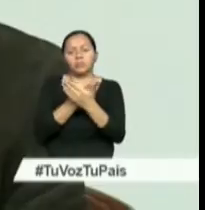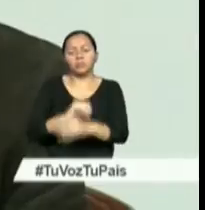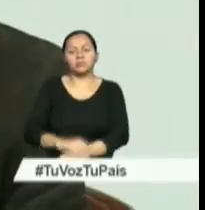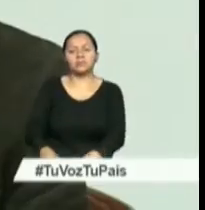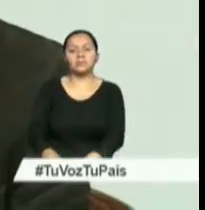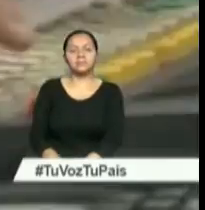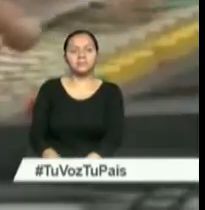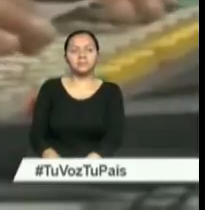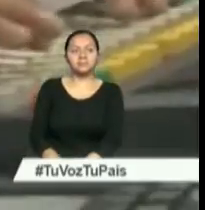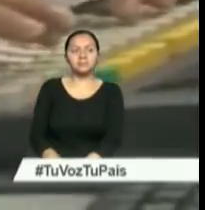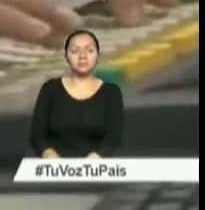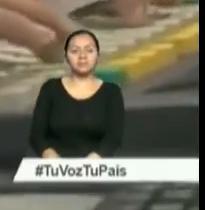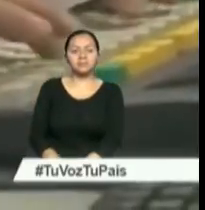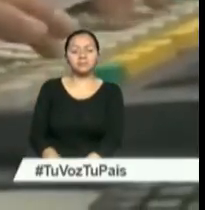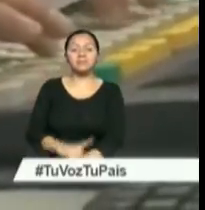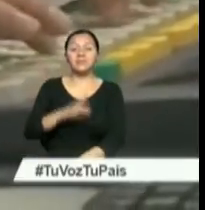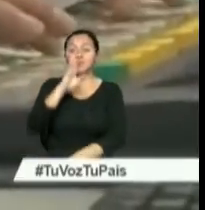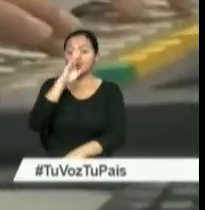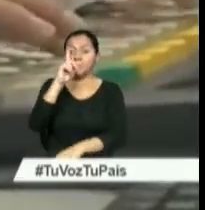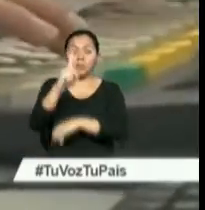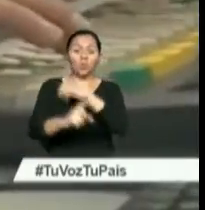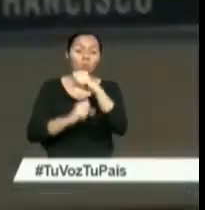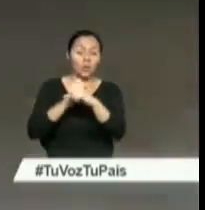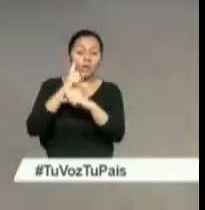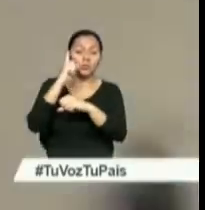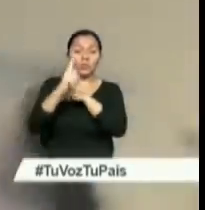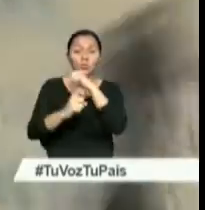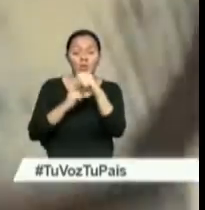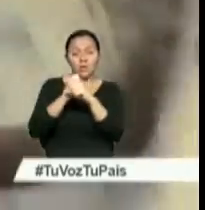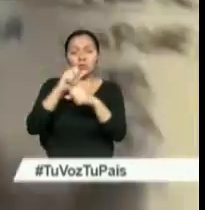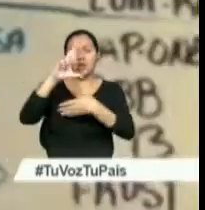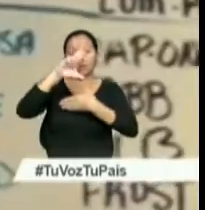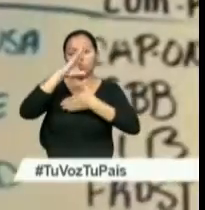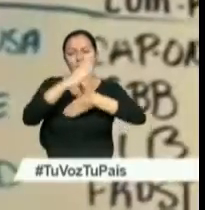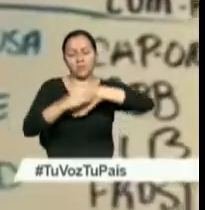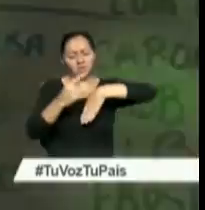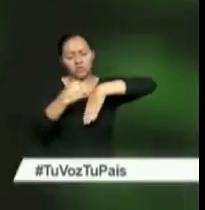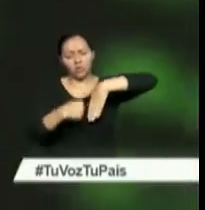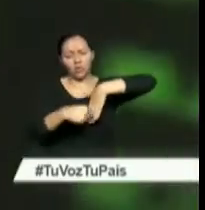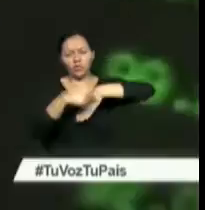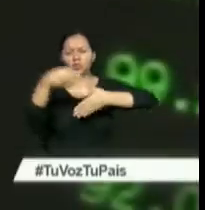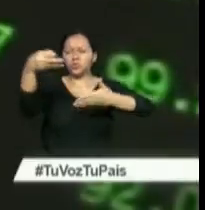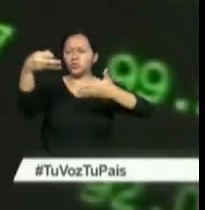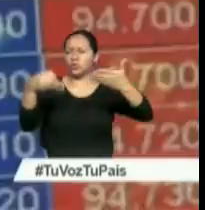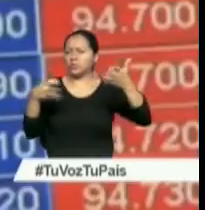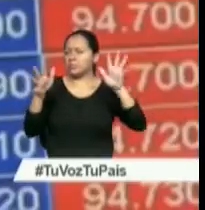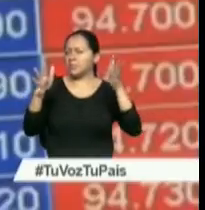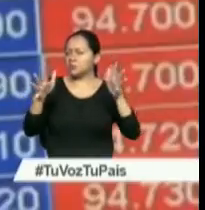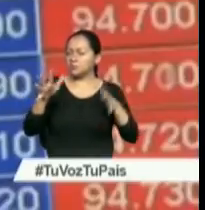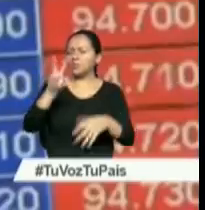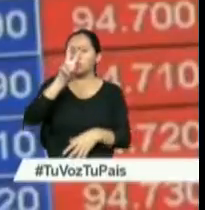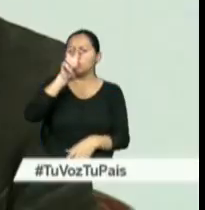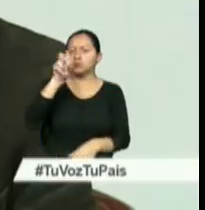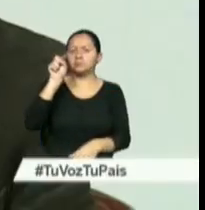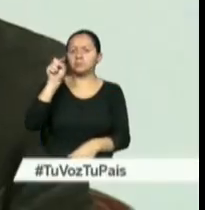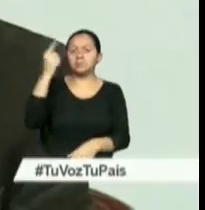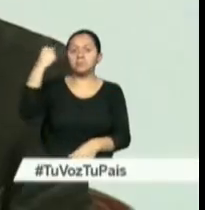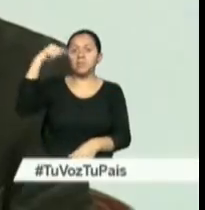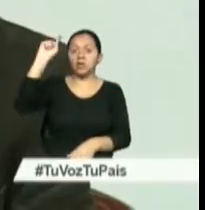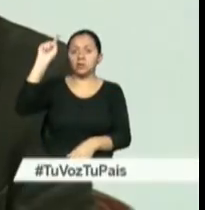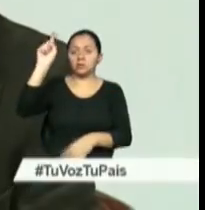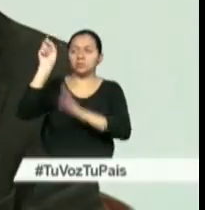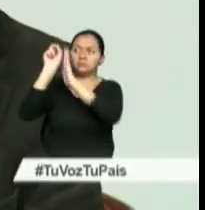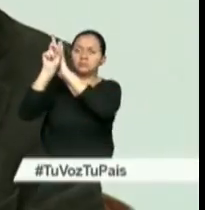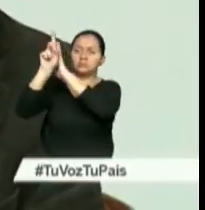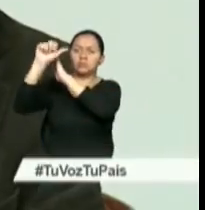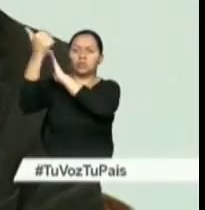iniciativa. Anualmente de Latinoamérica salen un promedio de 200 mil millones de dólares a paraísos fiscales. Parte de